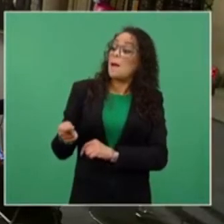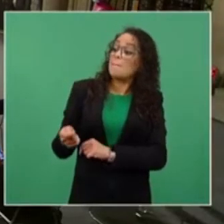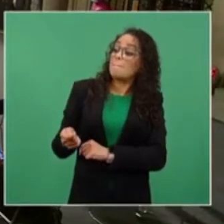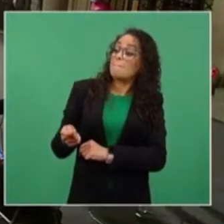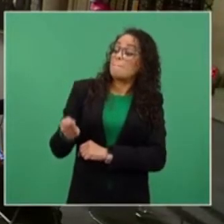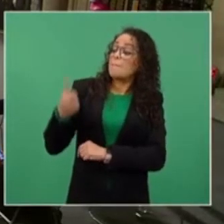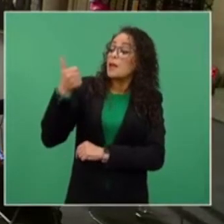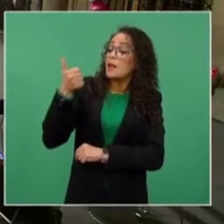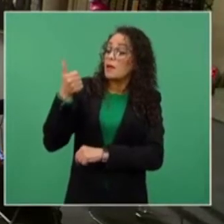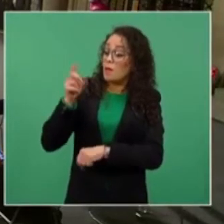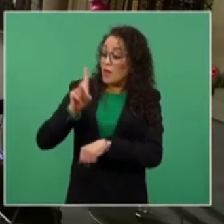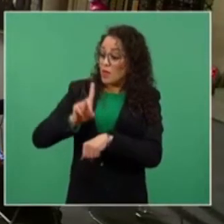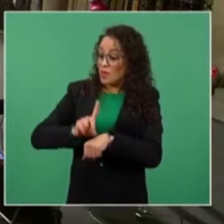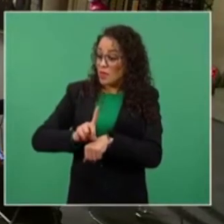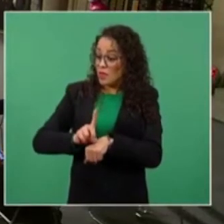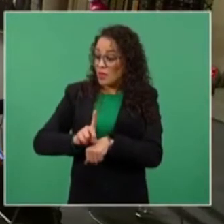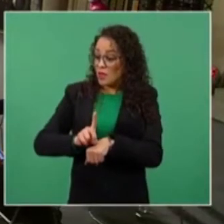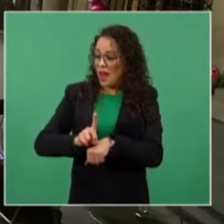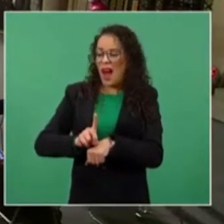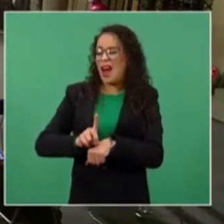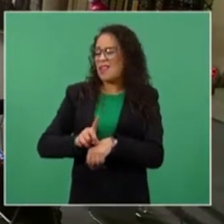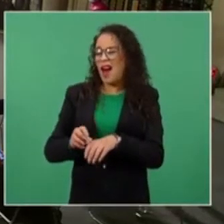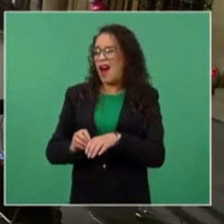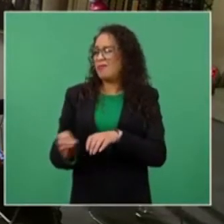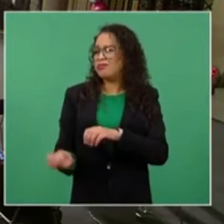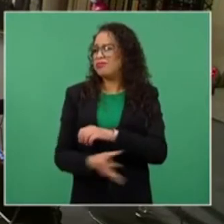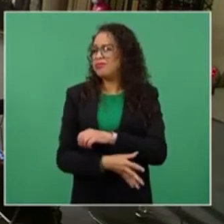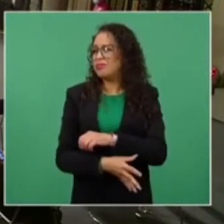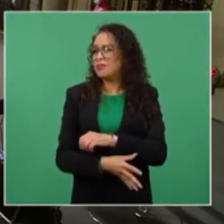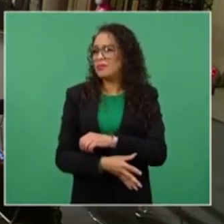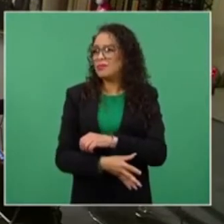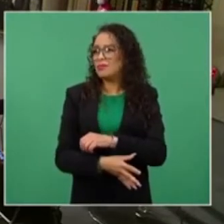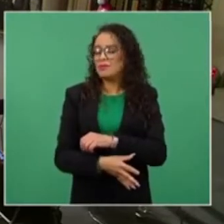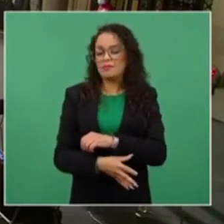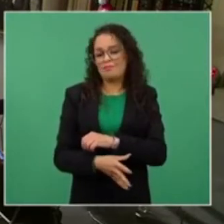desecharlo y va a quedar en desuso